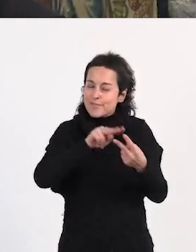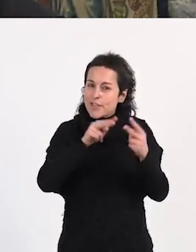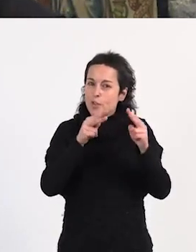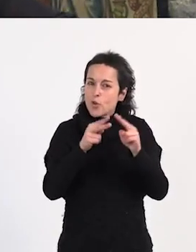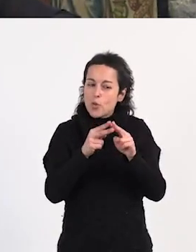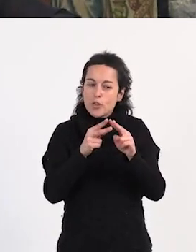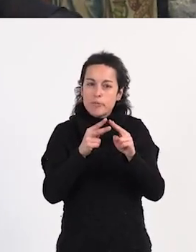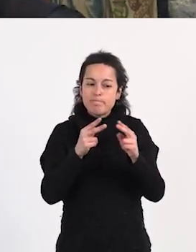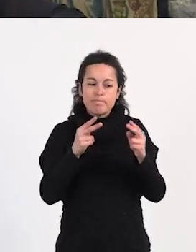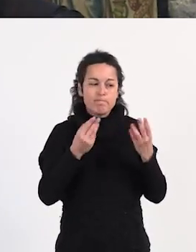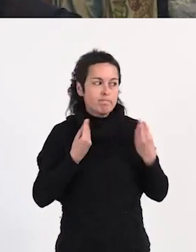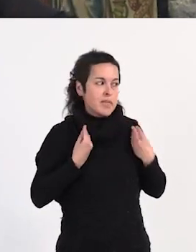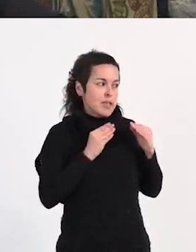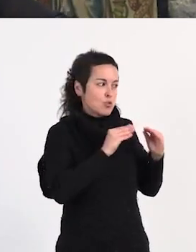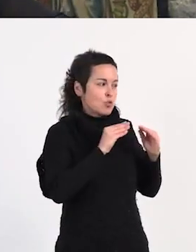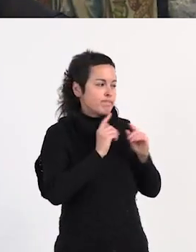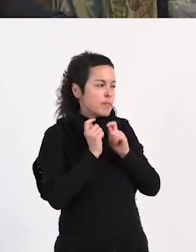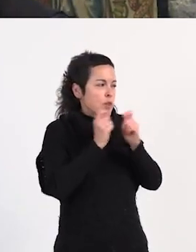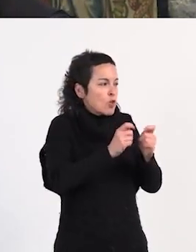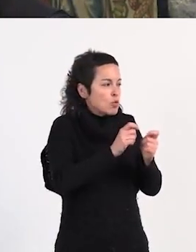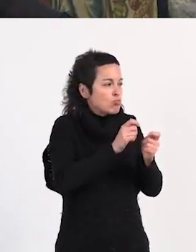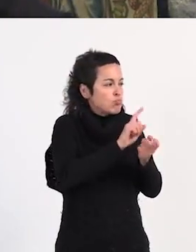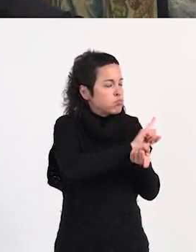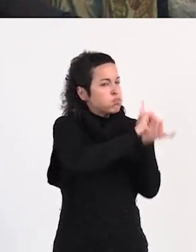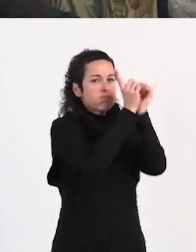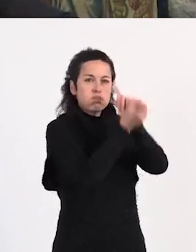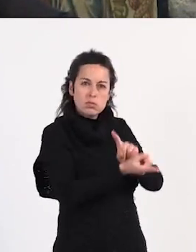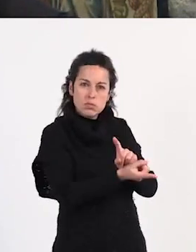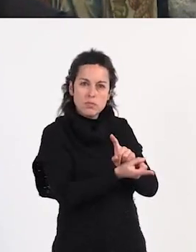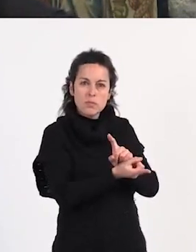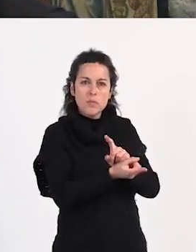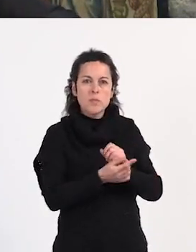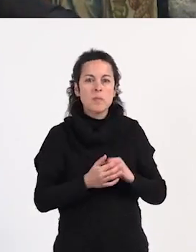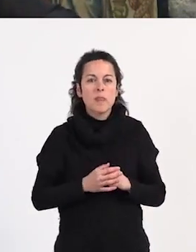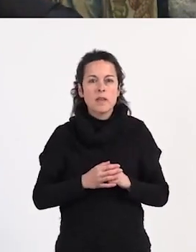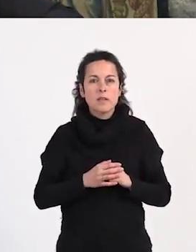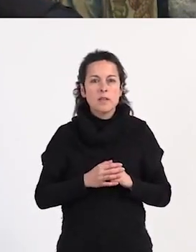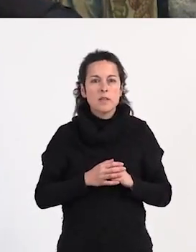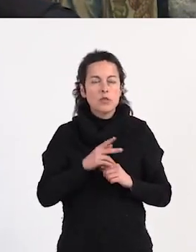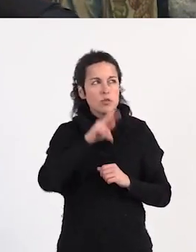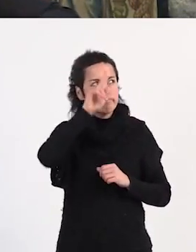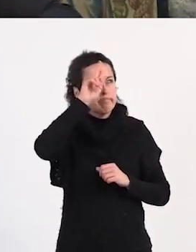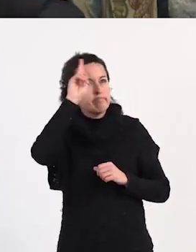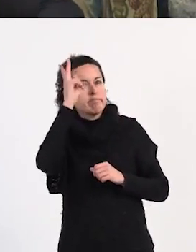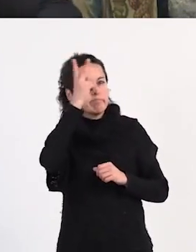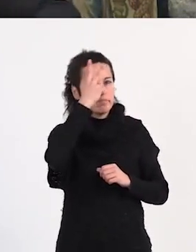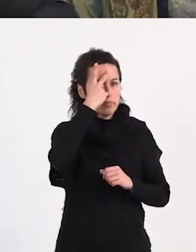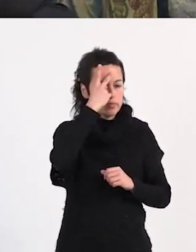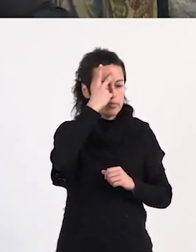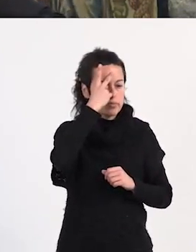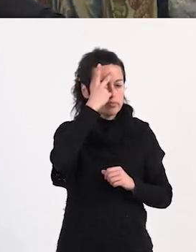la vida de Paula un cambio. Fue cuando ella se planteó y decidió